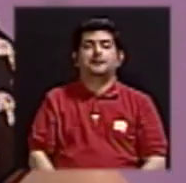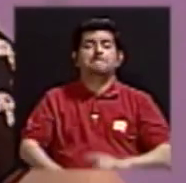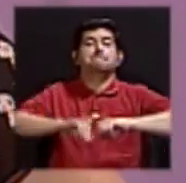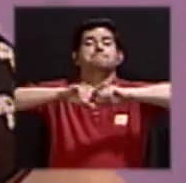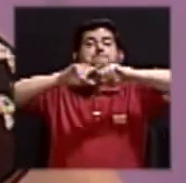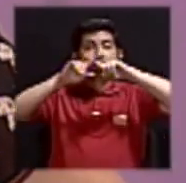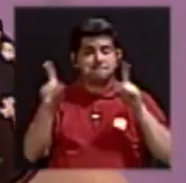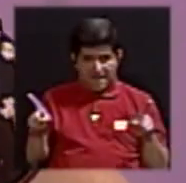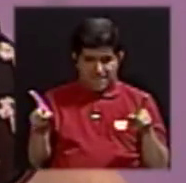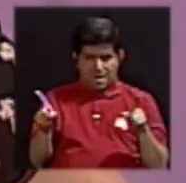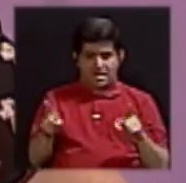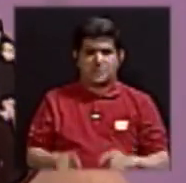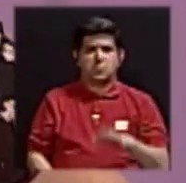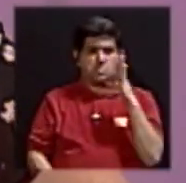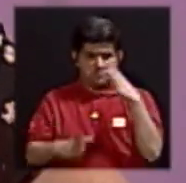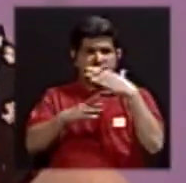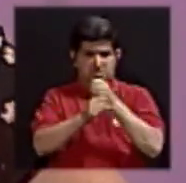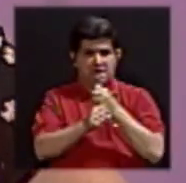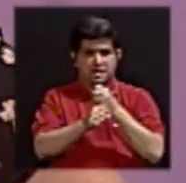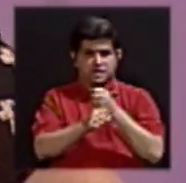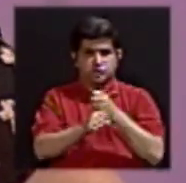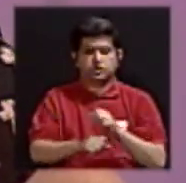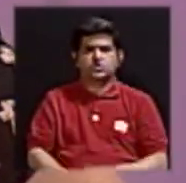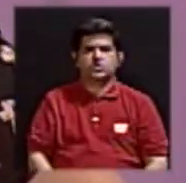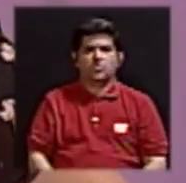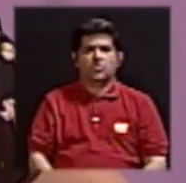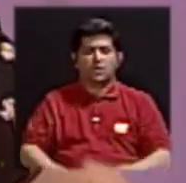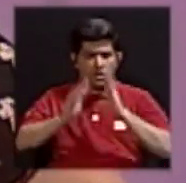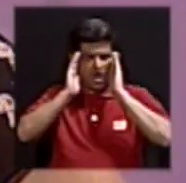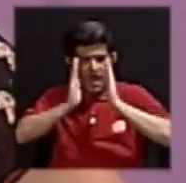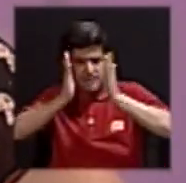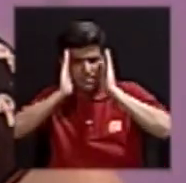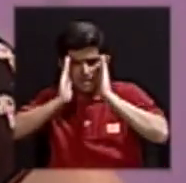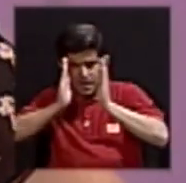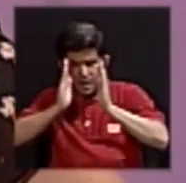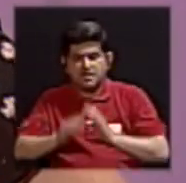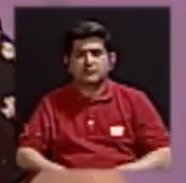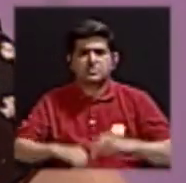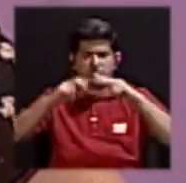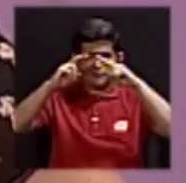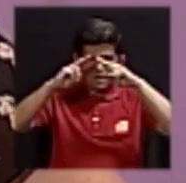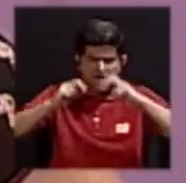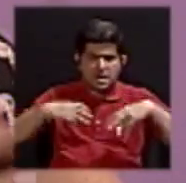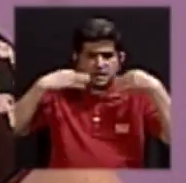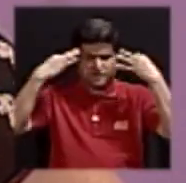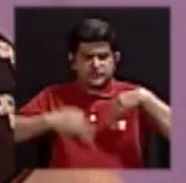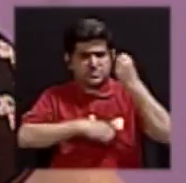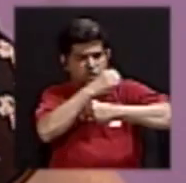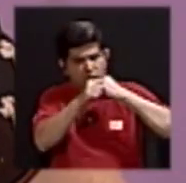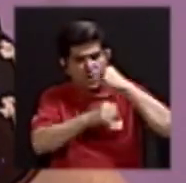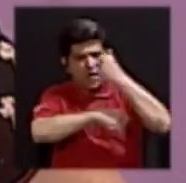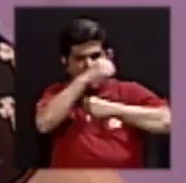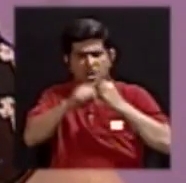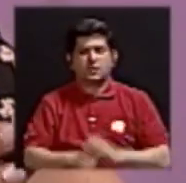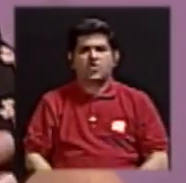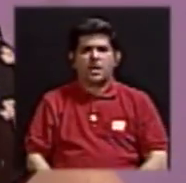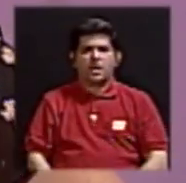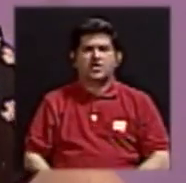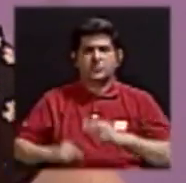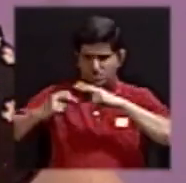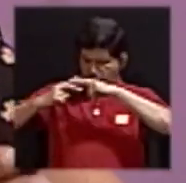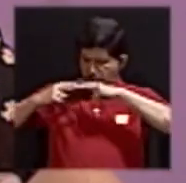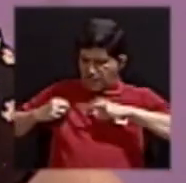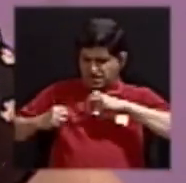Pero, haciéndolo bien hecho, dándole seguimientos con exámenes físicos anuales, con mamografías anuales,